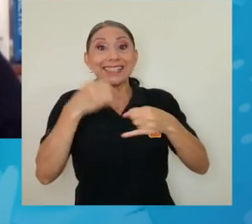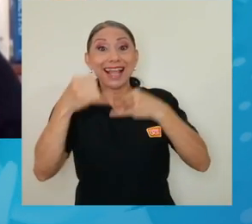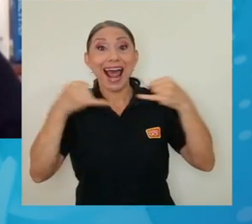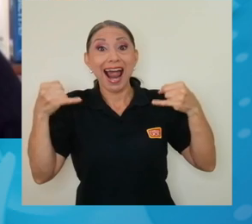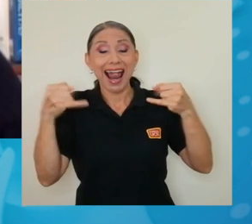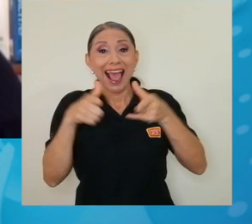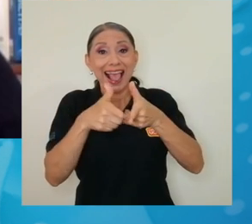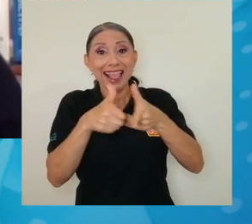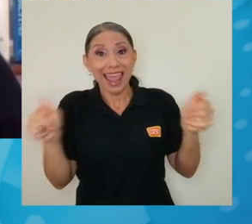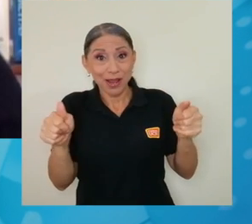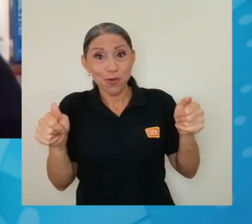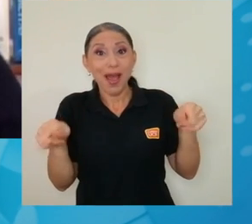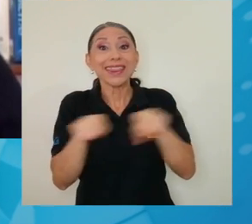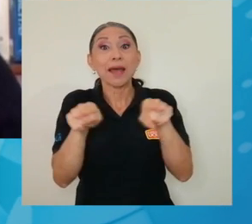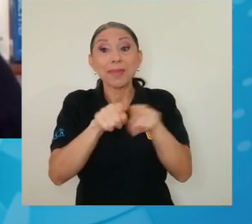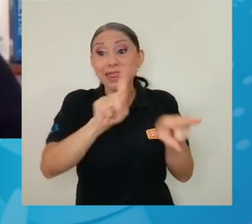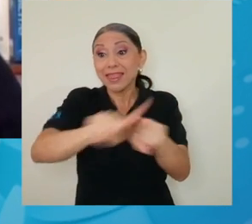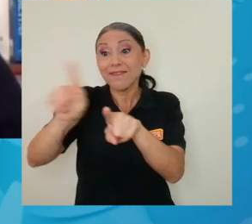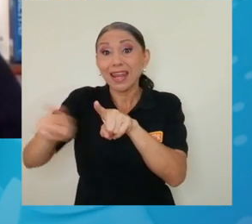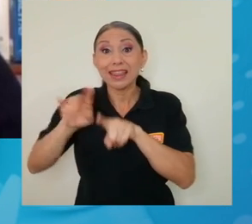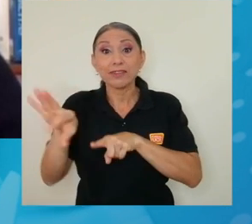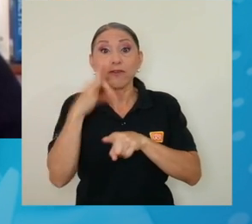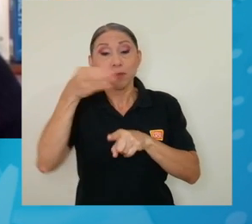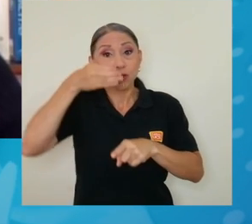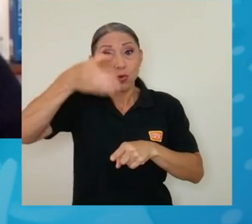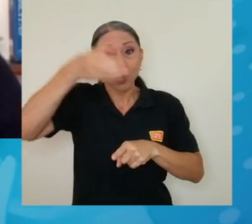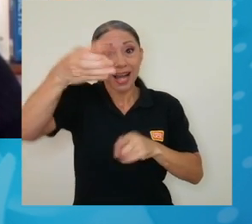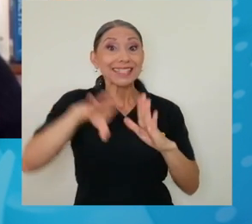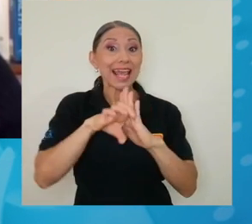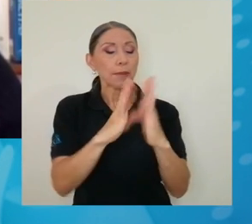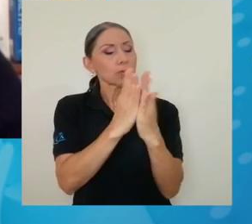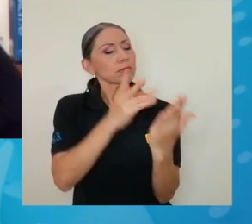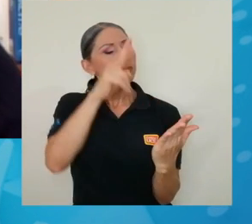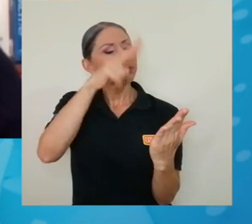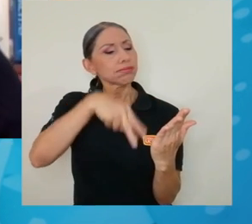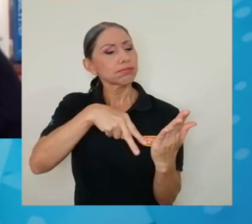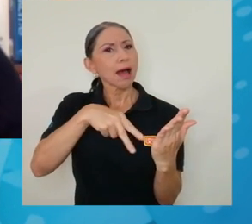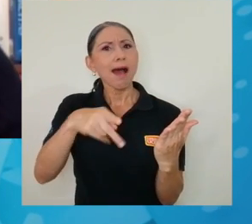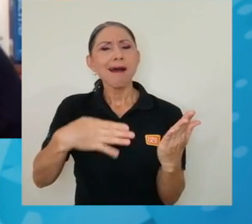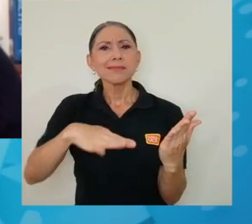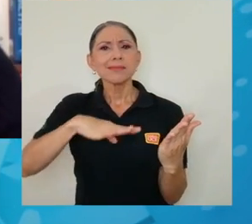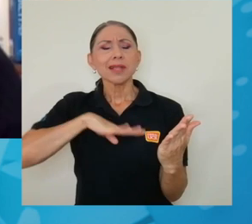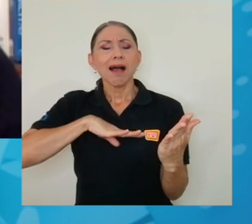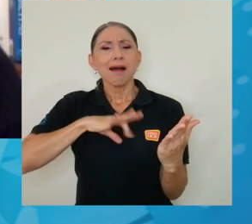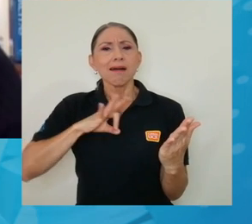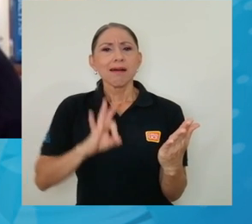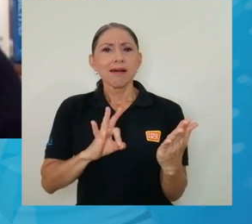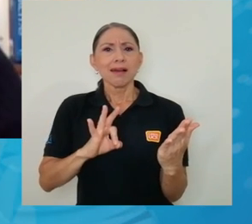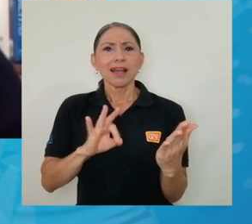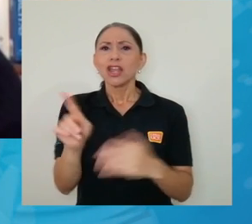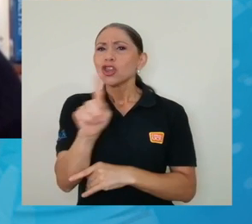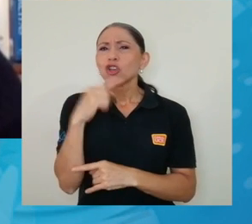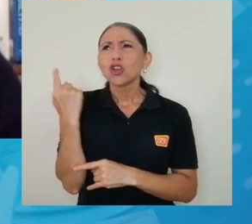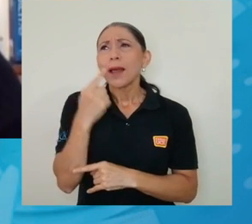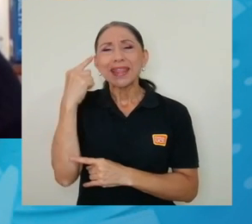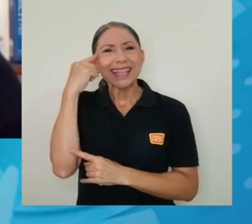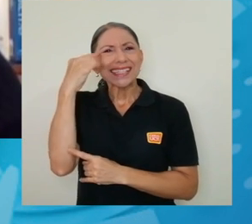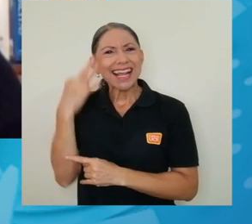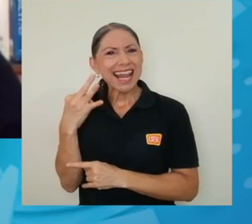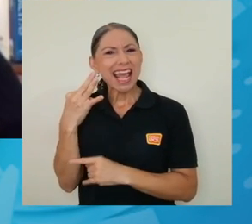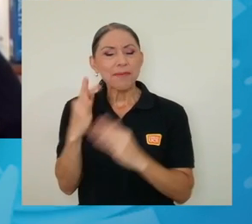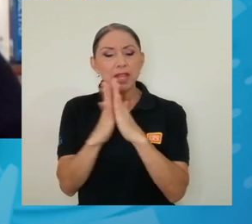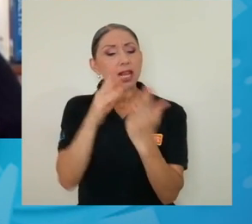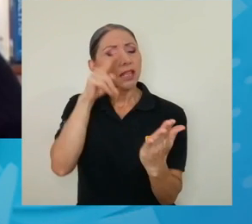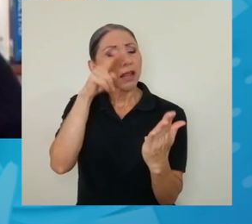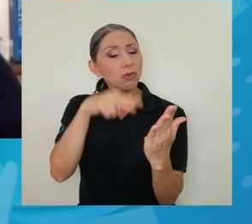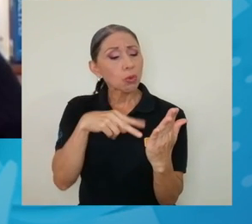como sus manifestaciones culturales, entre ellas la literatura, sean objetos de placer. Es decir, que se sobrepase esa idea que se tiene sobre la